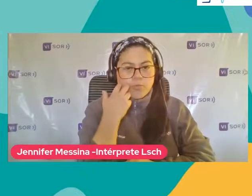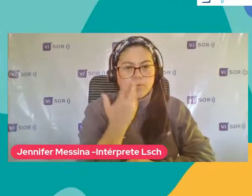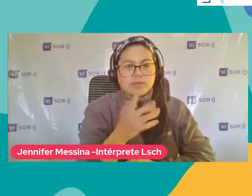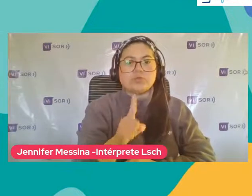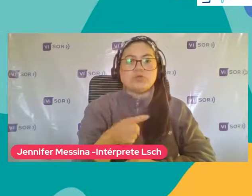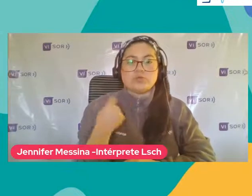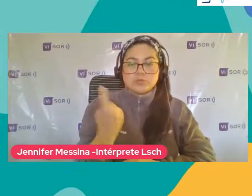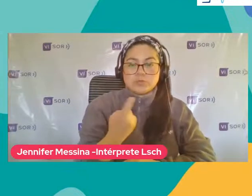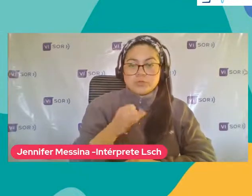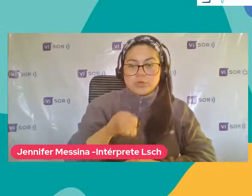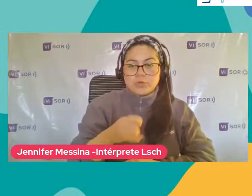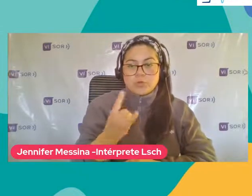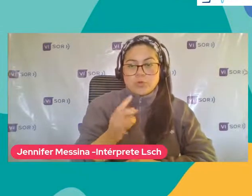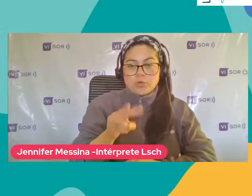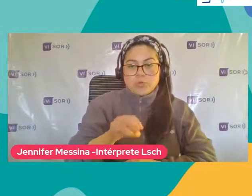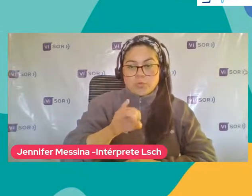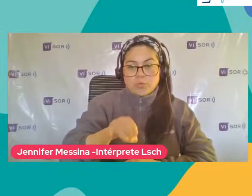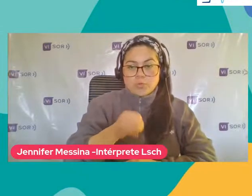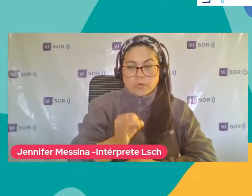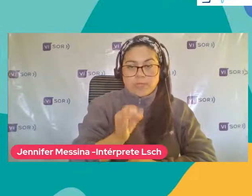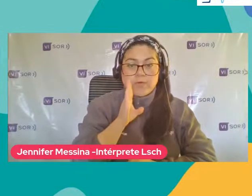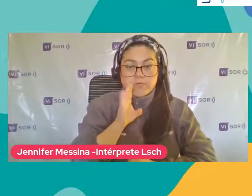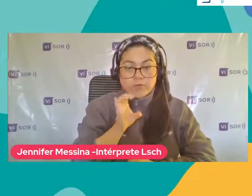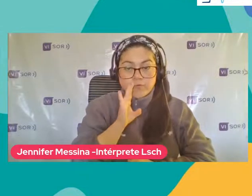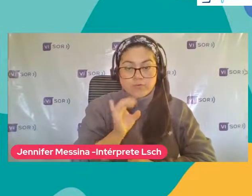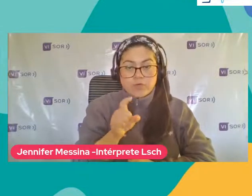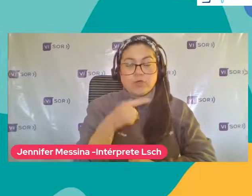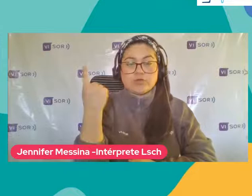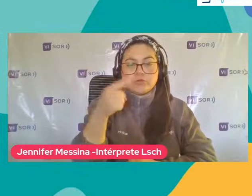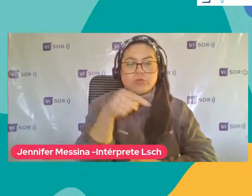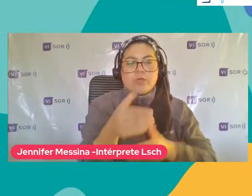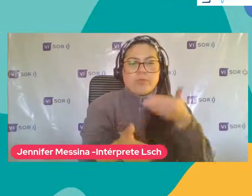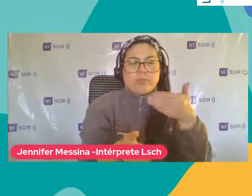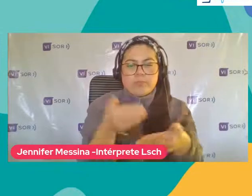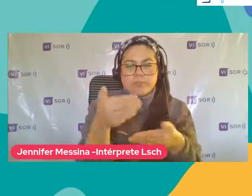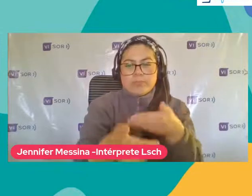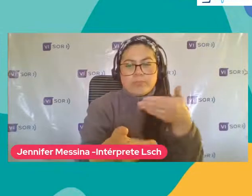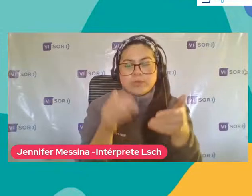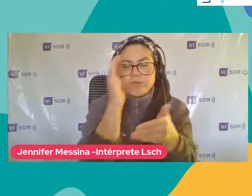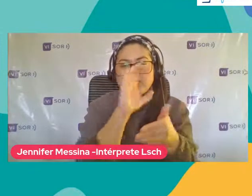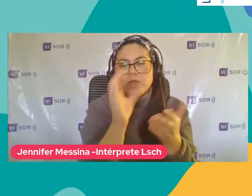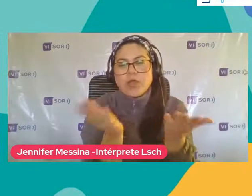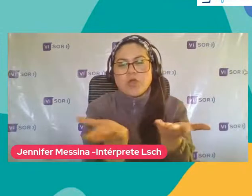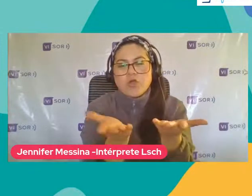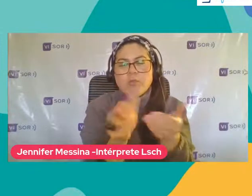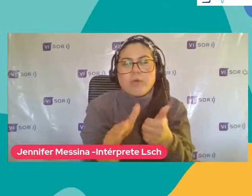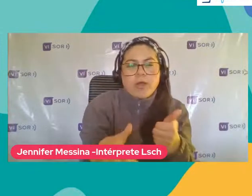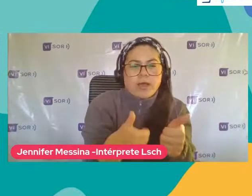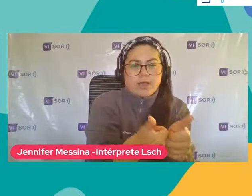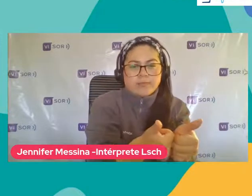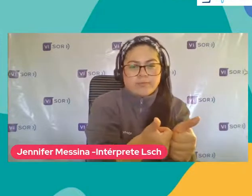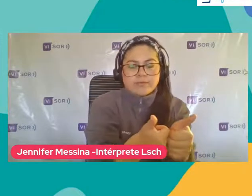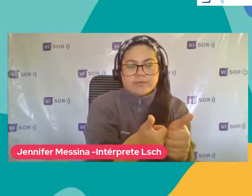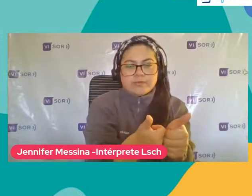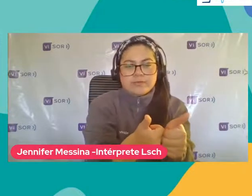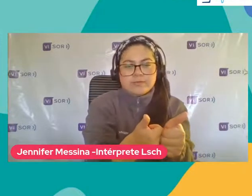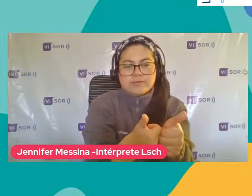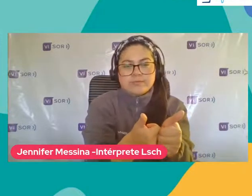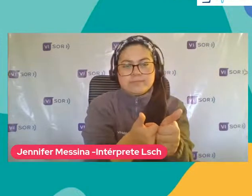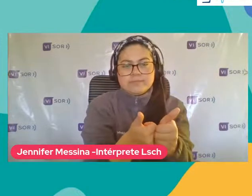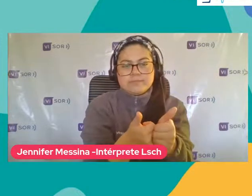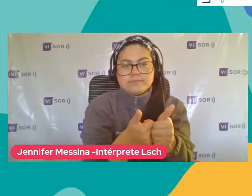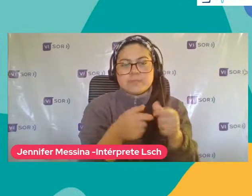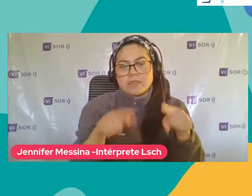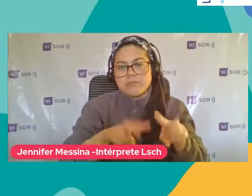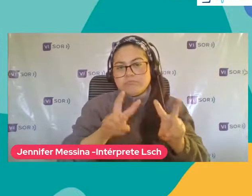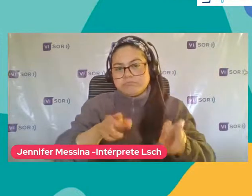Hemos puesto Un especial énfasis En este proceso Y cómo también Buscar la manera De apoyarlas A través De instancias